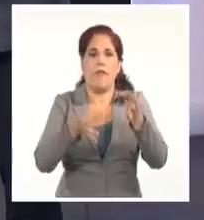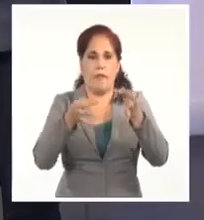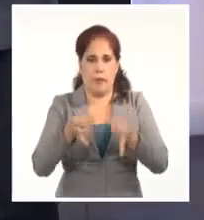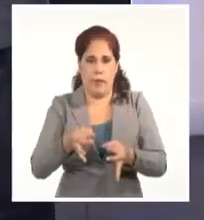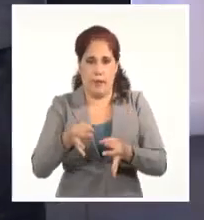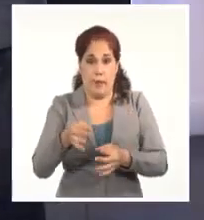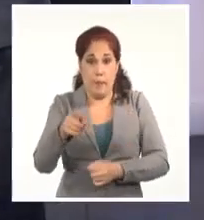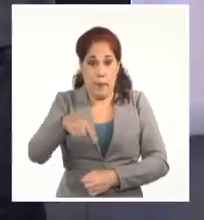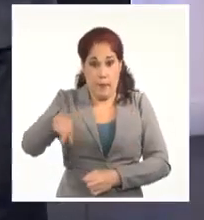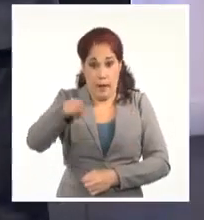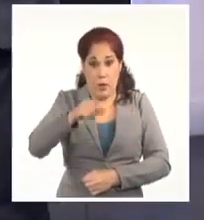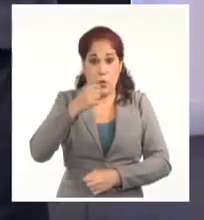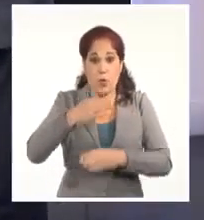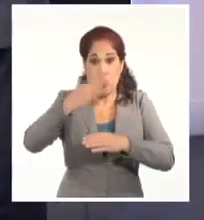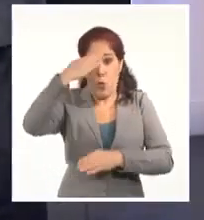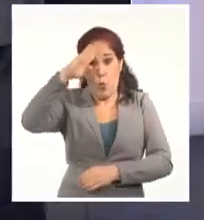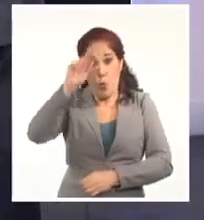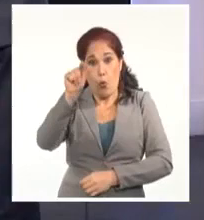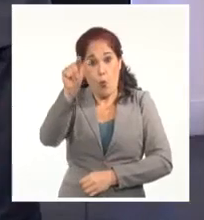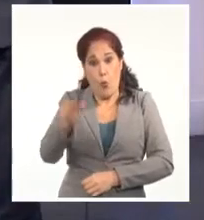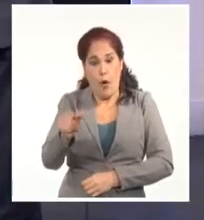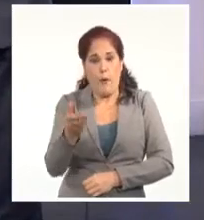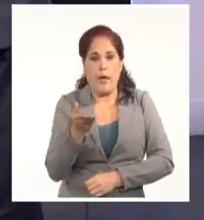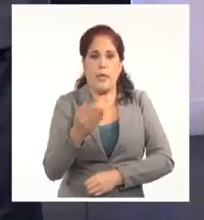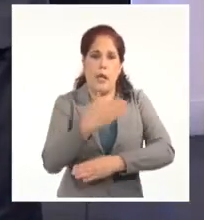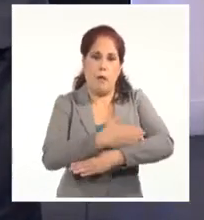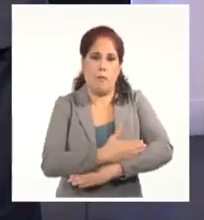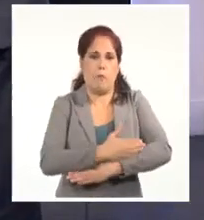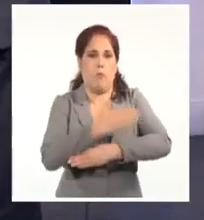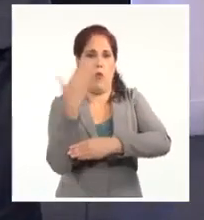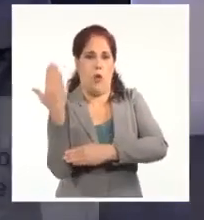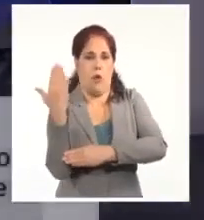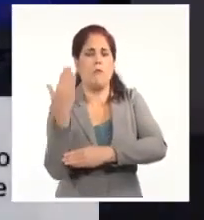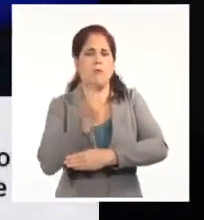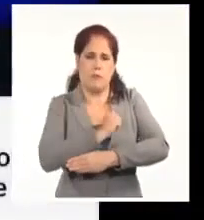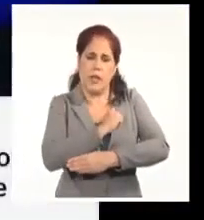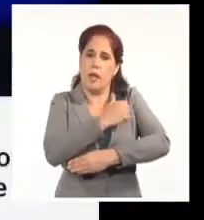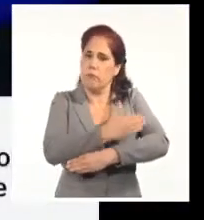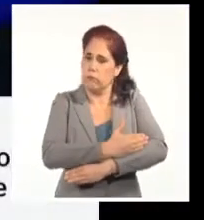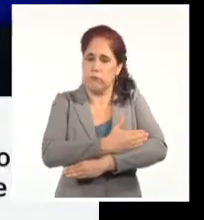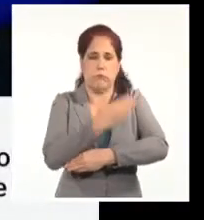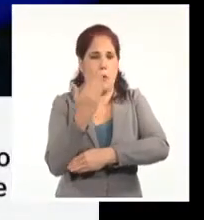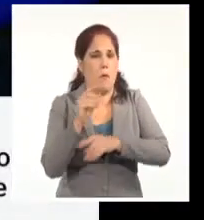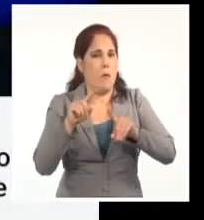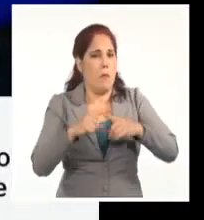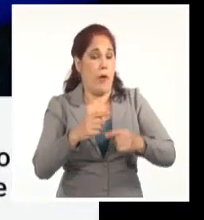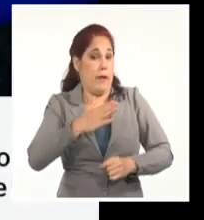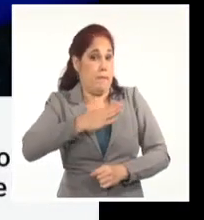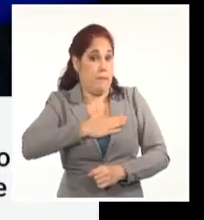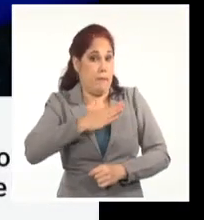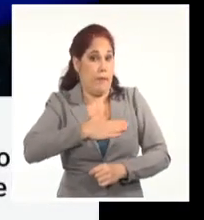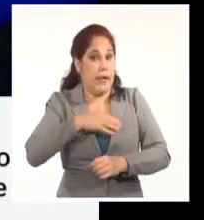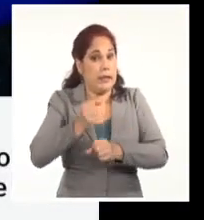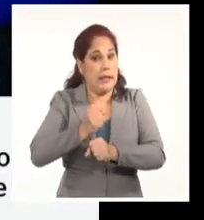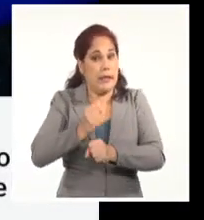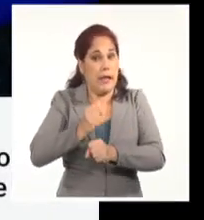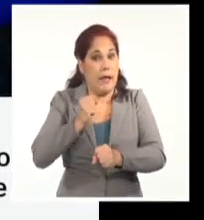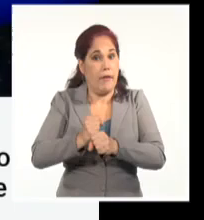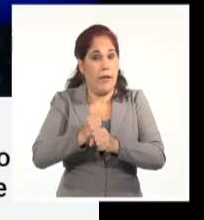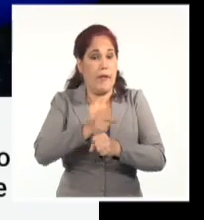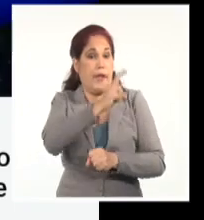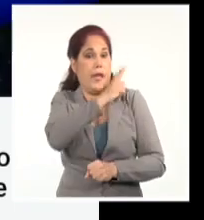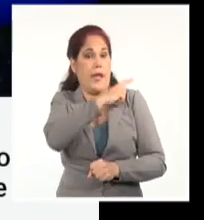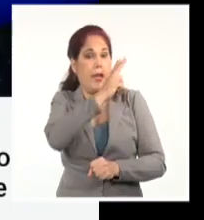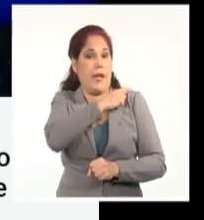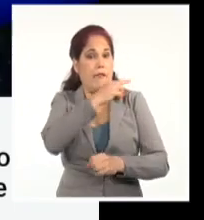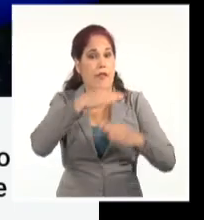estos cubanos están exigiendo el fin del bloqueo estadounidense contra Cuba porque pertenece a los trabajadores y directivos del